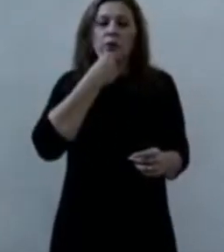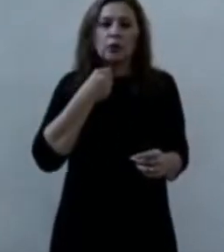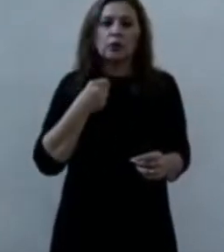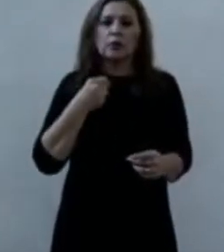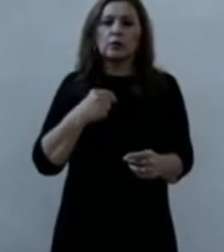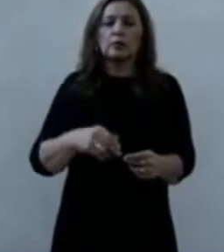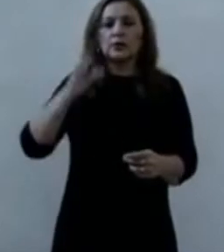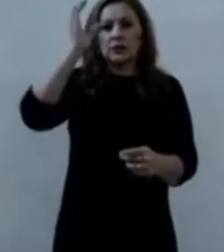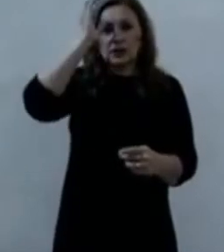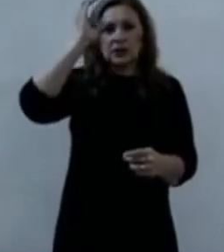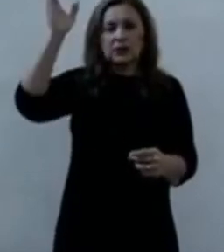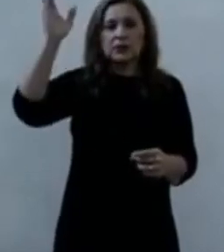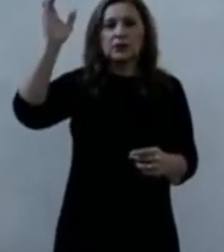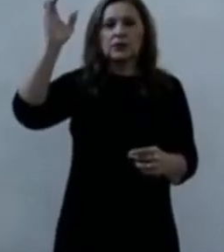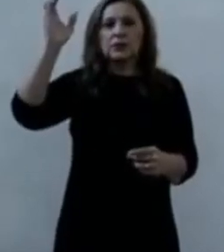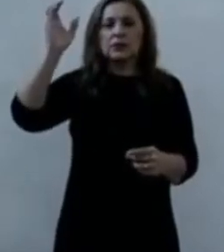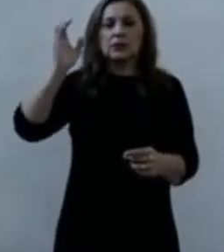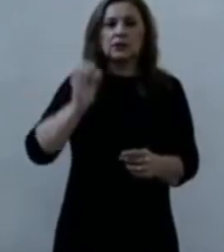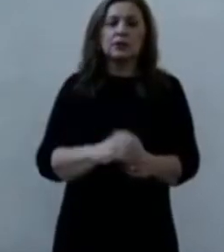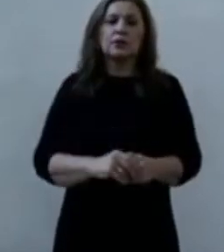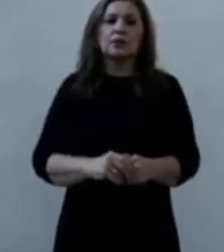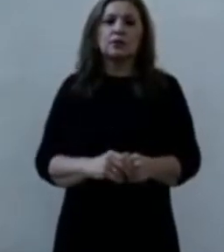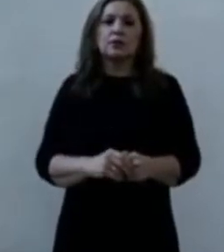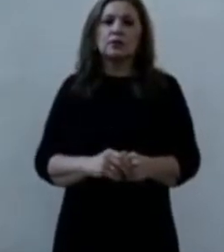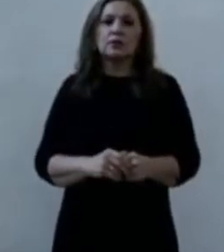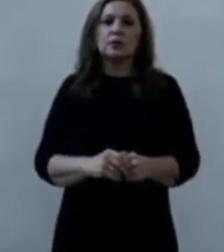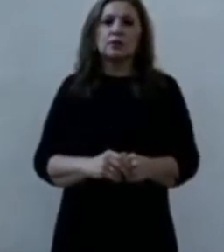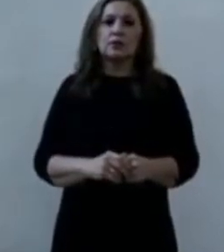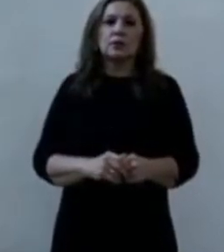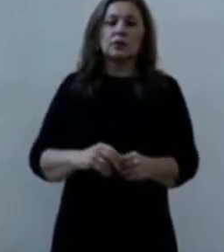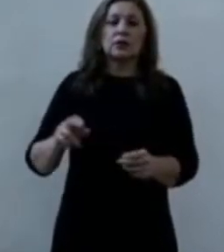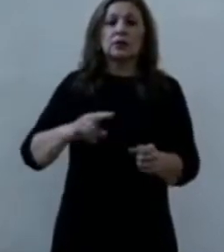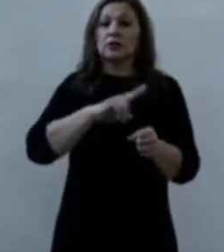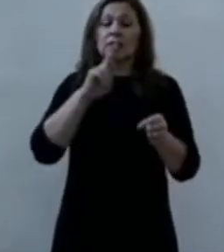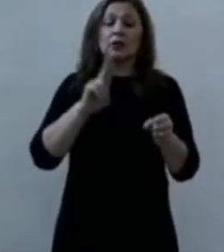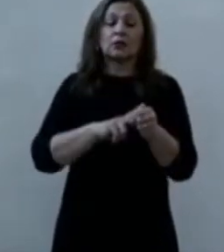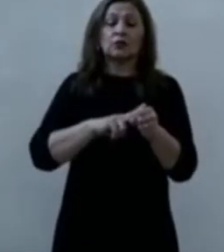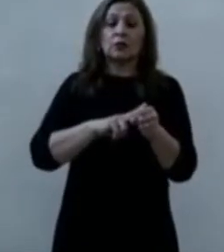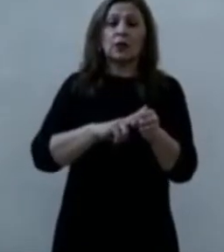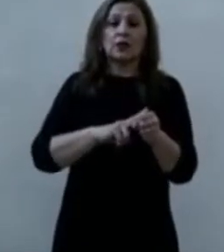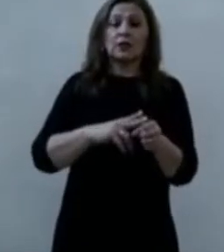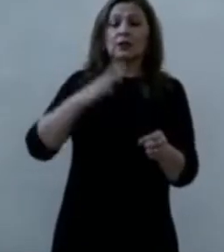calidad humana, naturaleza divina,